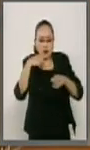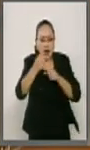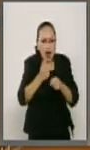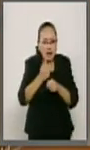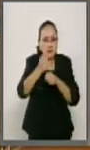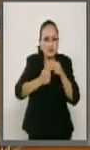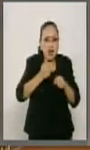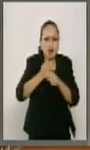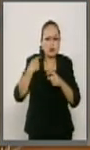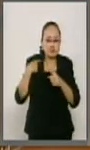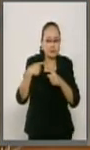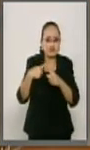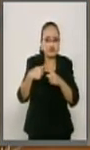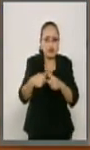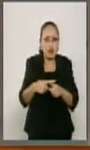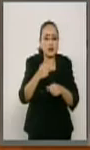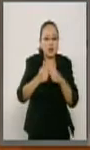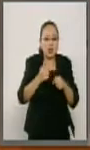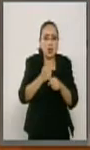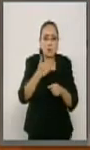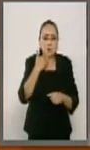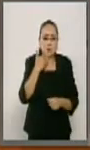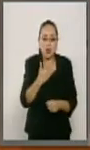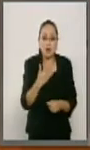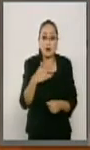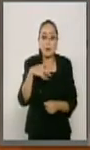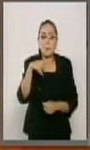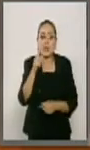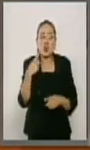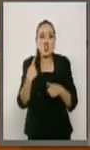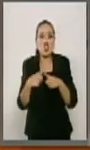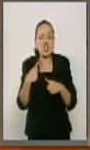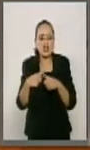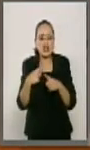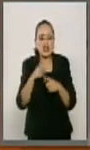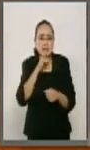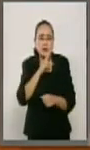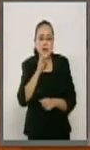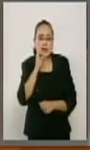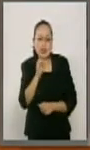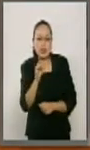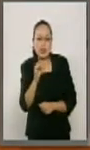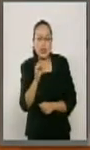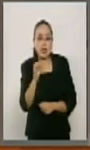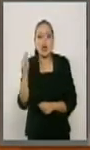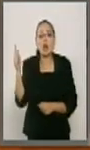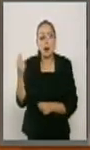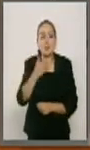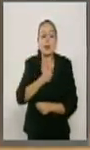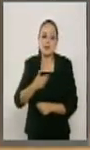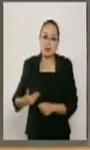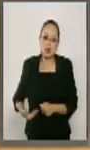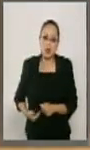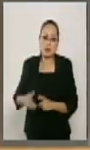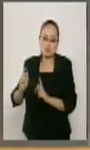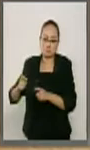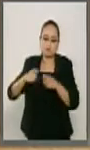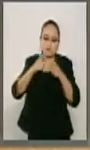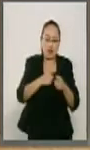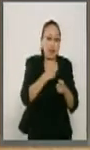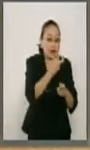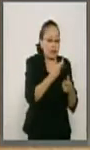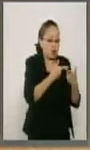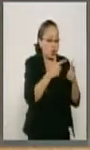El que ha incumplido es el Ejecutivo al mandarnos esas ternas, al estar